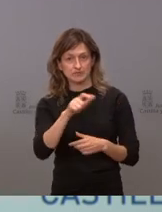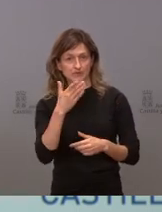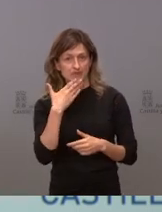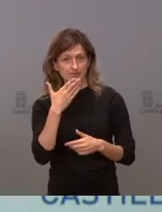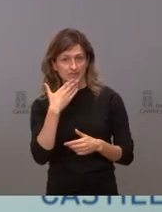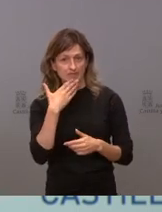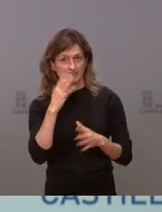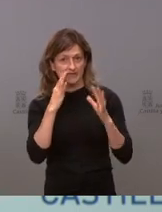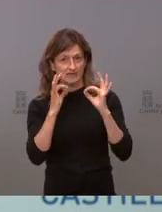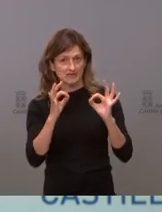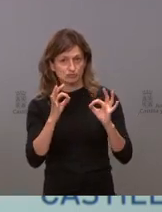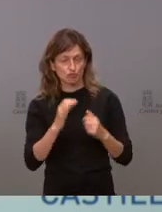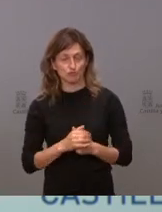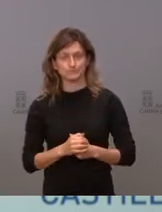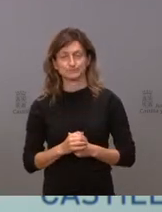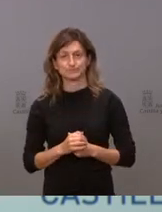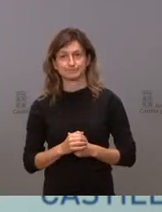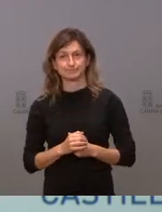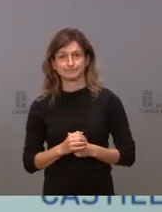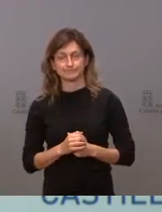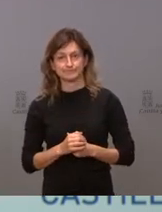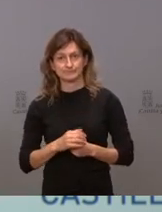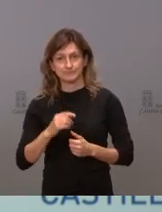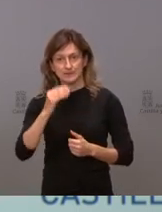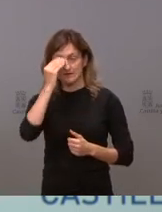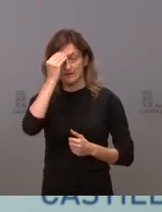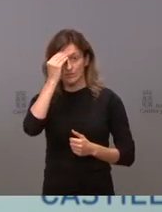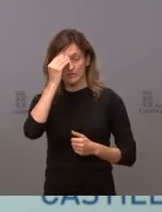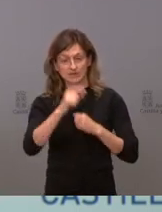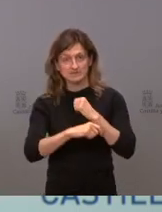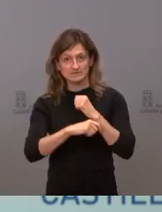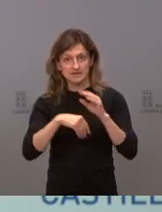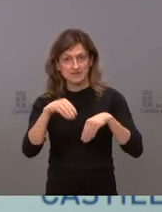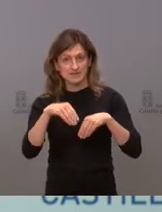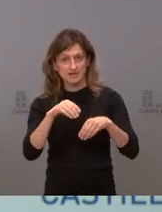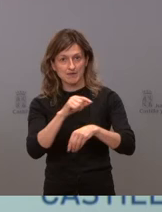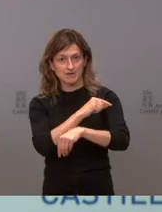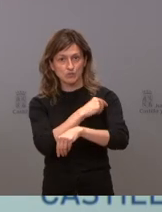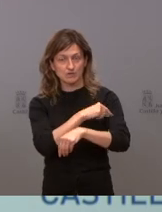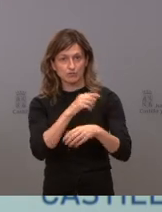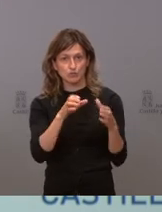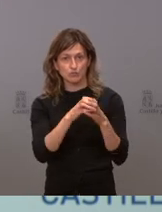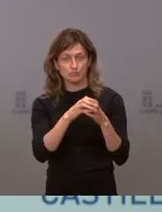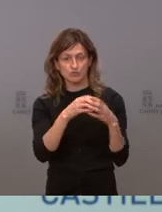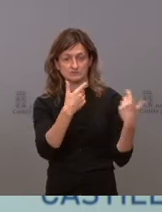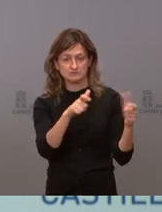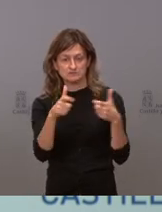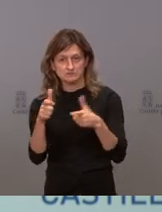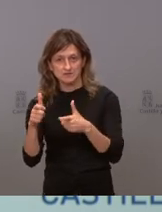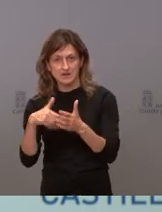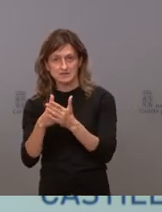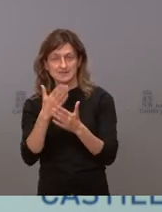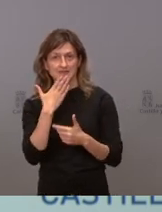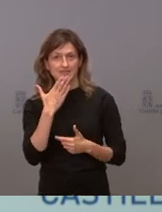de riesgo he de recordar que se marcó una estrategia de vacunación en España que era por grupos etarios hasta una